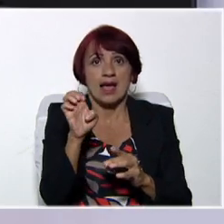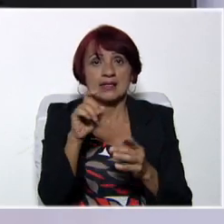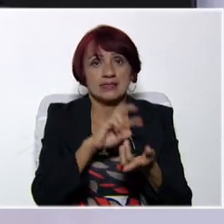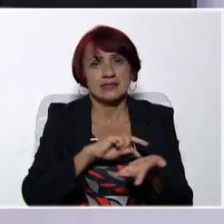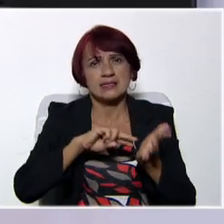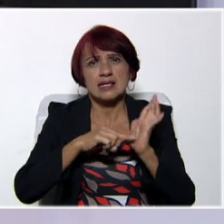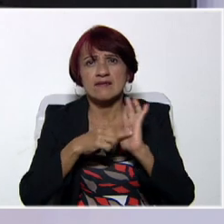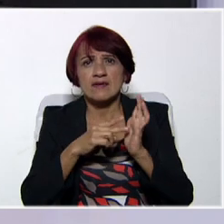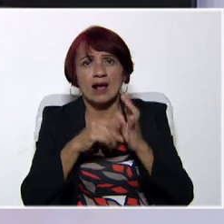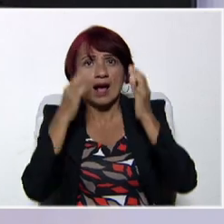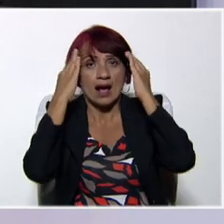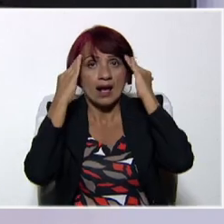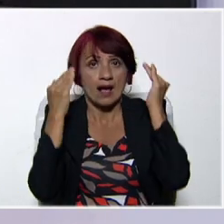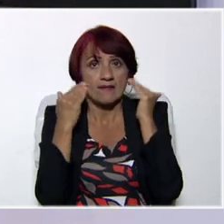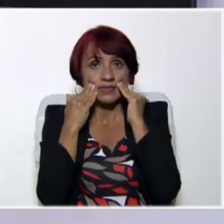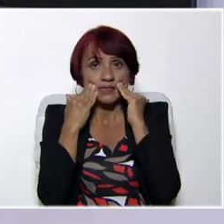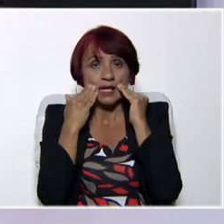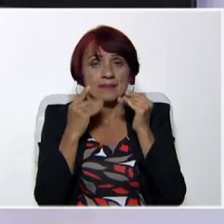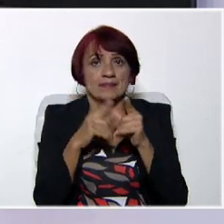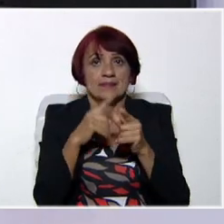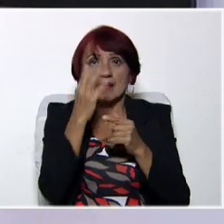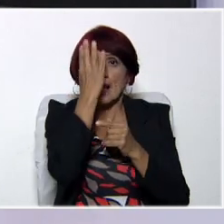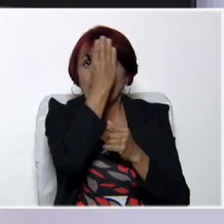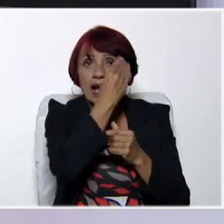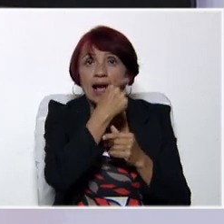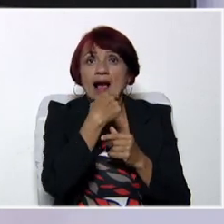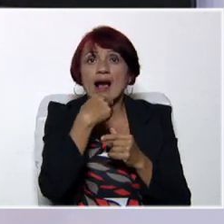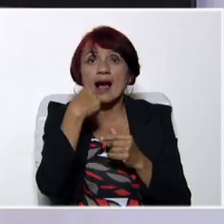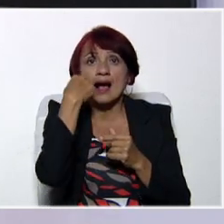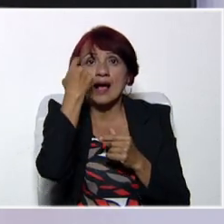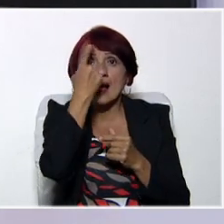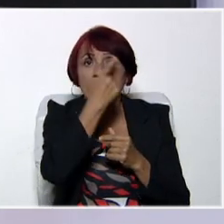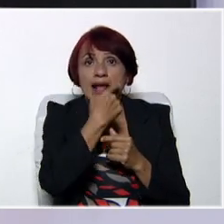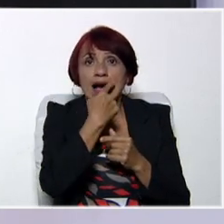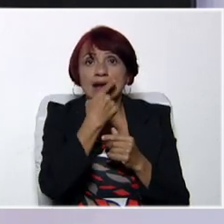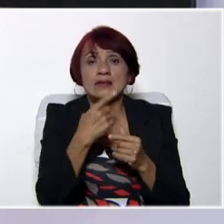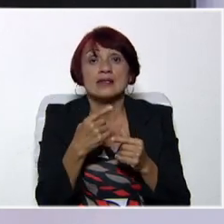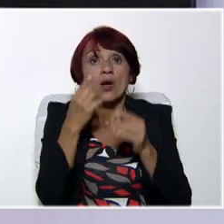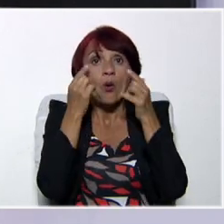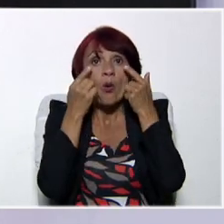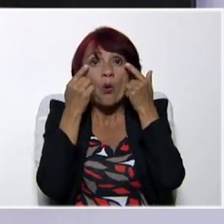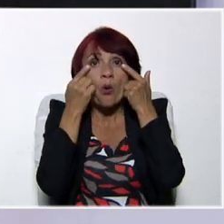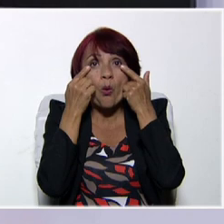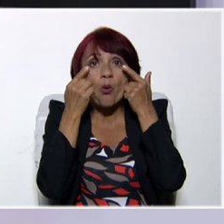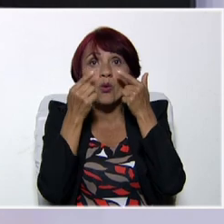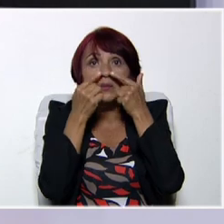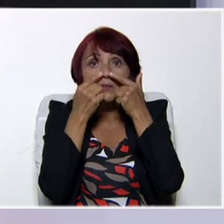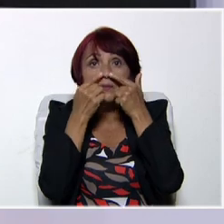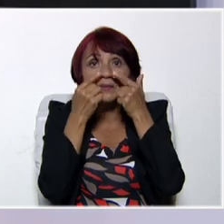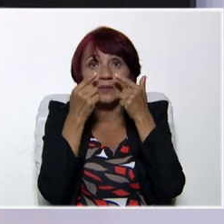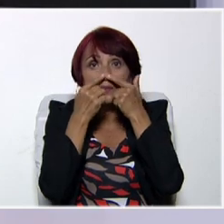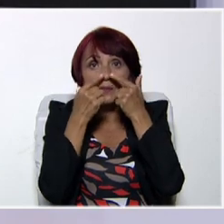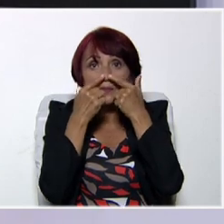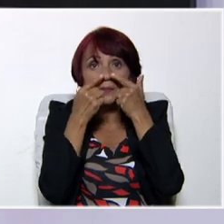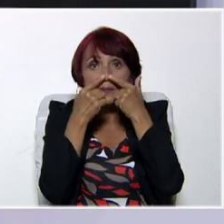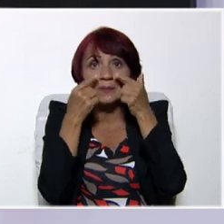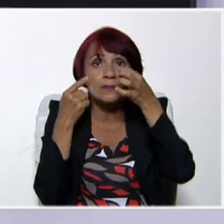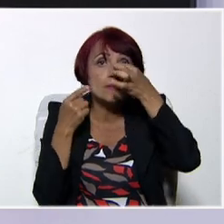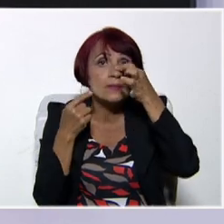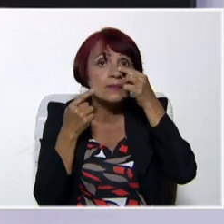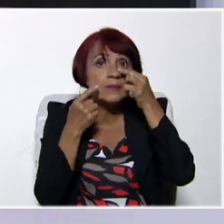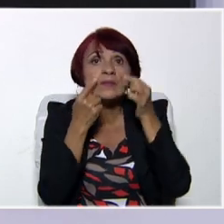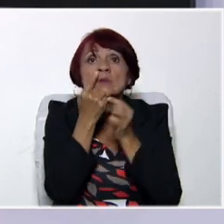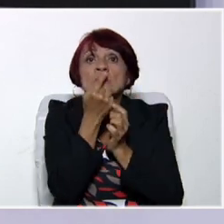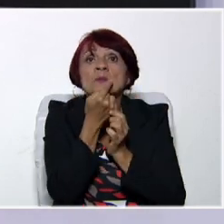face, cara. Dentro de la cara tenemos eyes, que son los ojos. Tenemos nose, que es nariz, nose. Món,